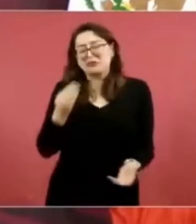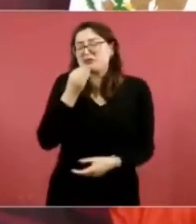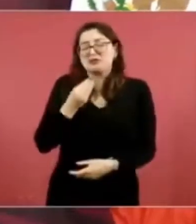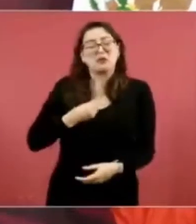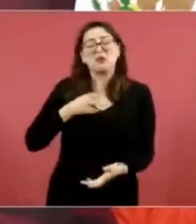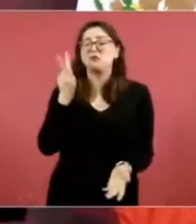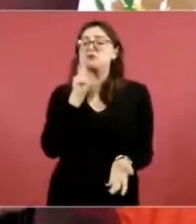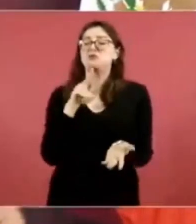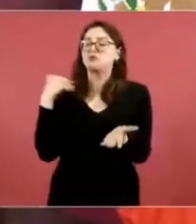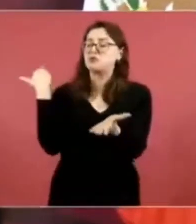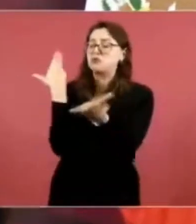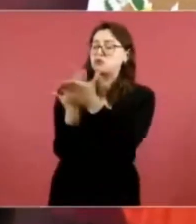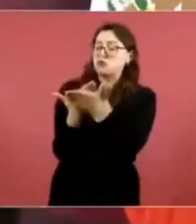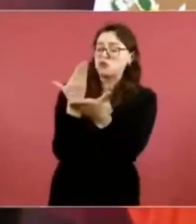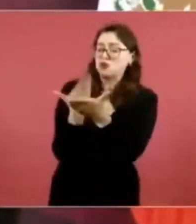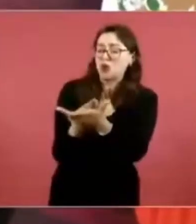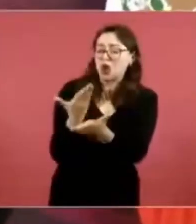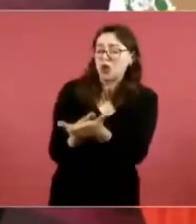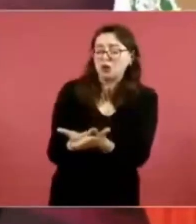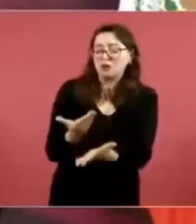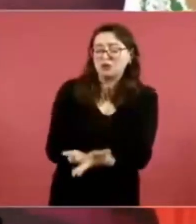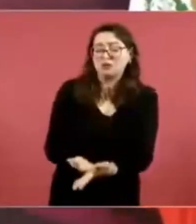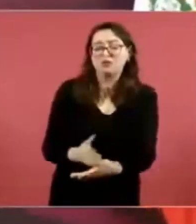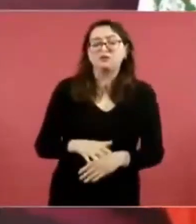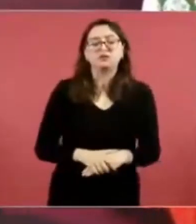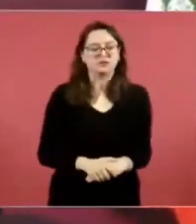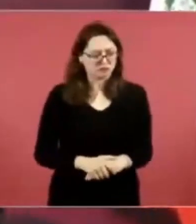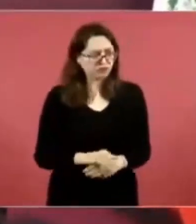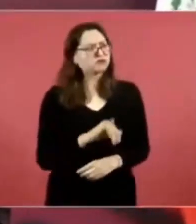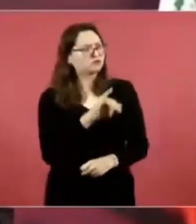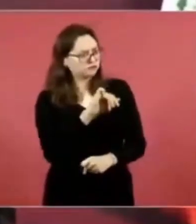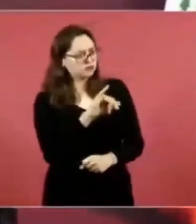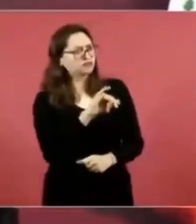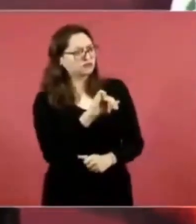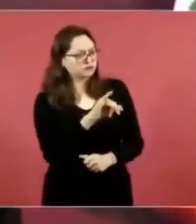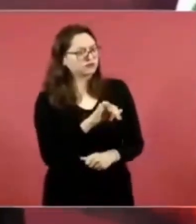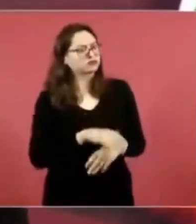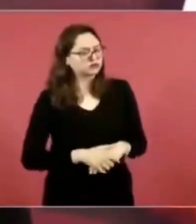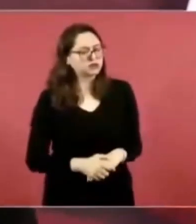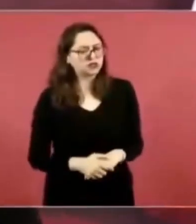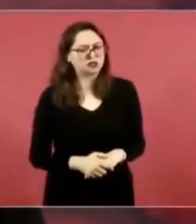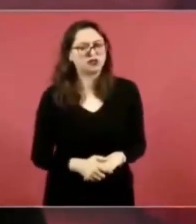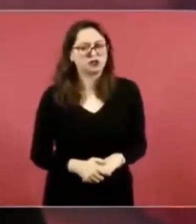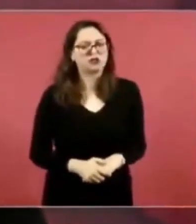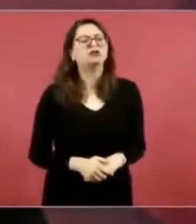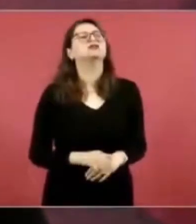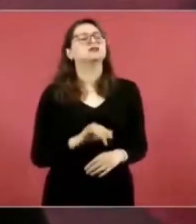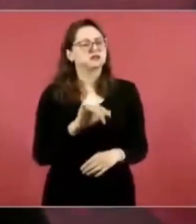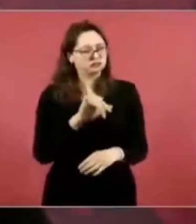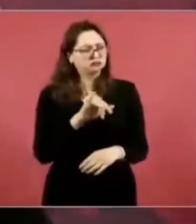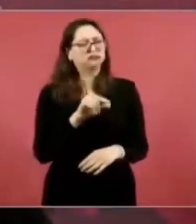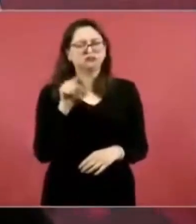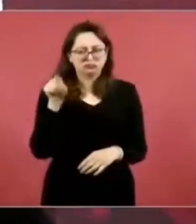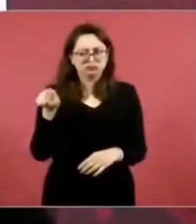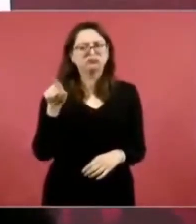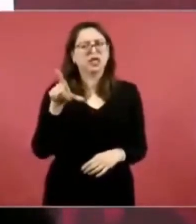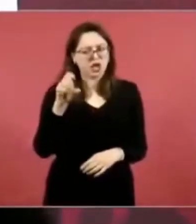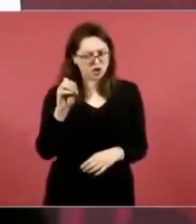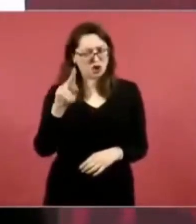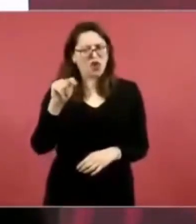Algunas cosas, sí, la investigación es la que te estoy dando Él la dice, pero no la hizo Sí, la investigación es